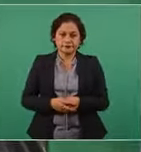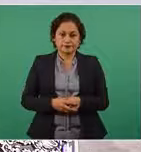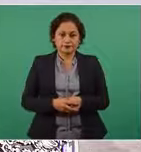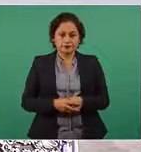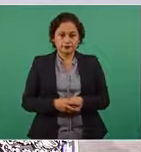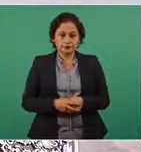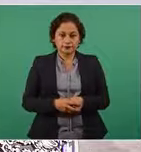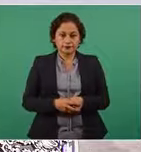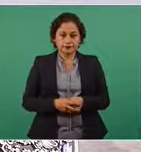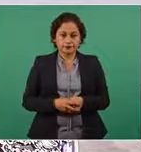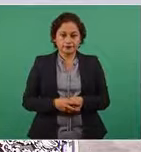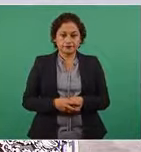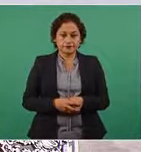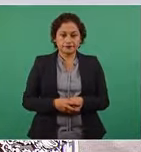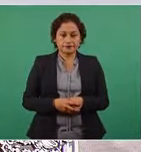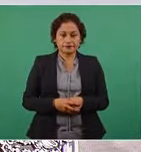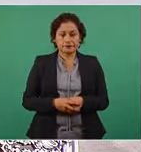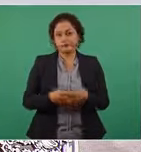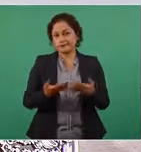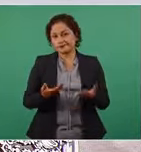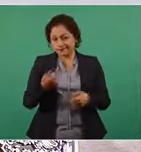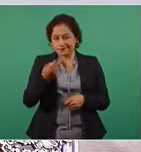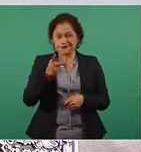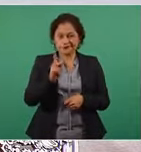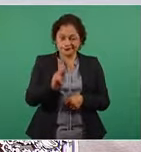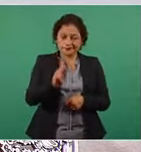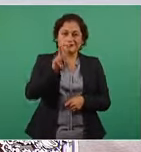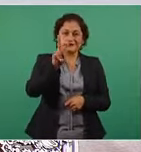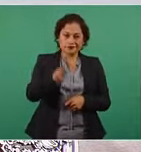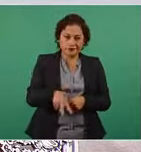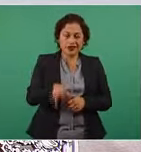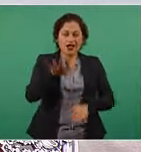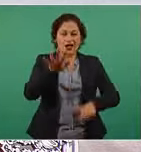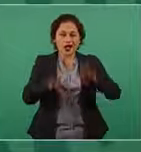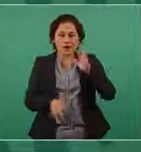El problema es que se deja